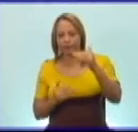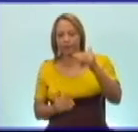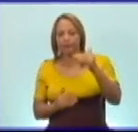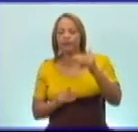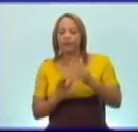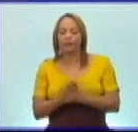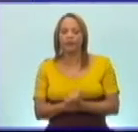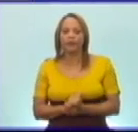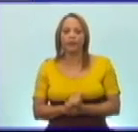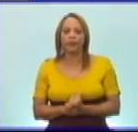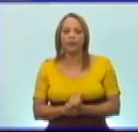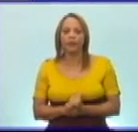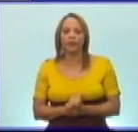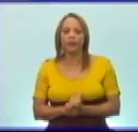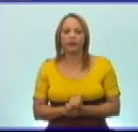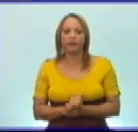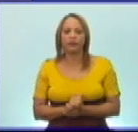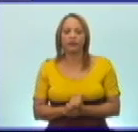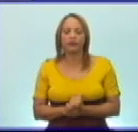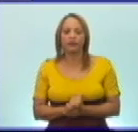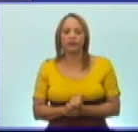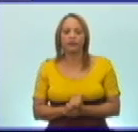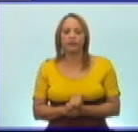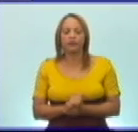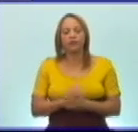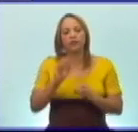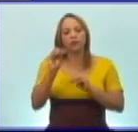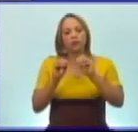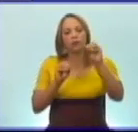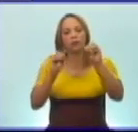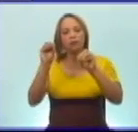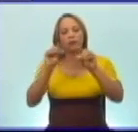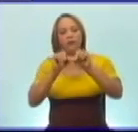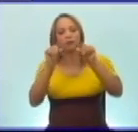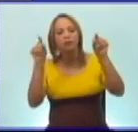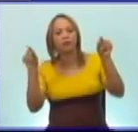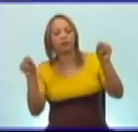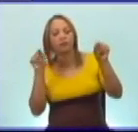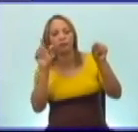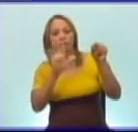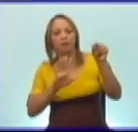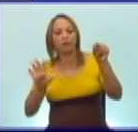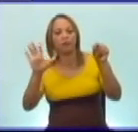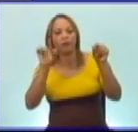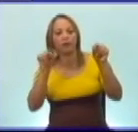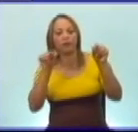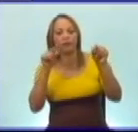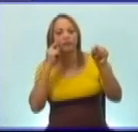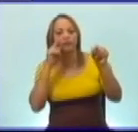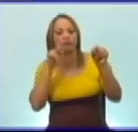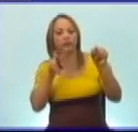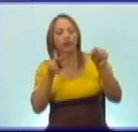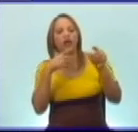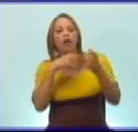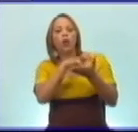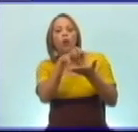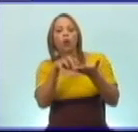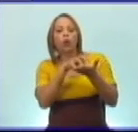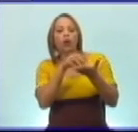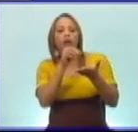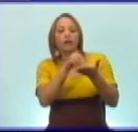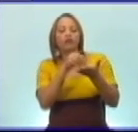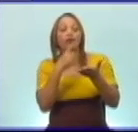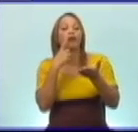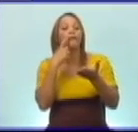ocurrieron. Y si vamos a ubicar el lugar donde ocurrieron, nos dirigimos al mapa. El mapa es muy